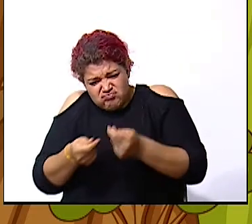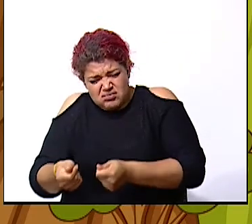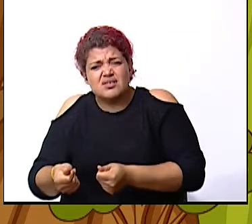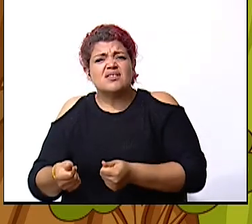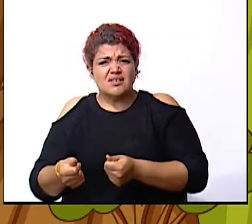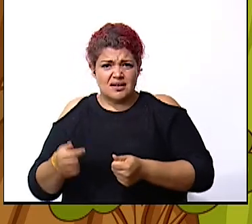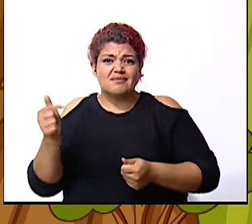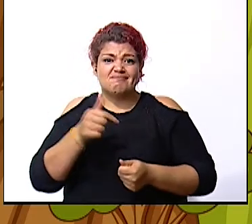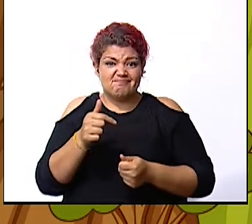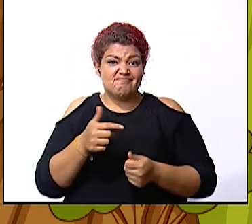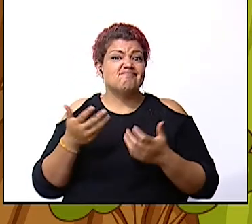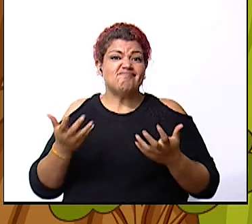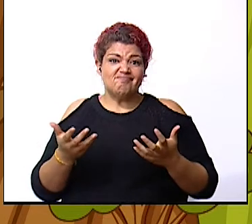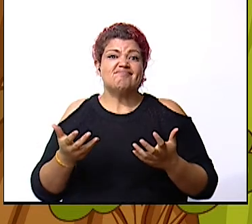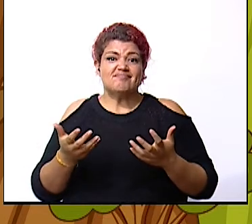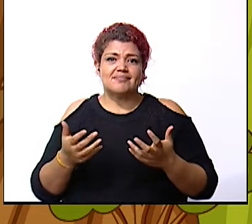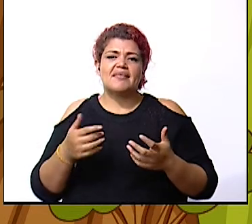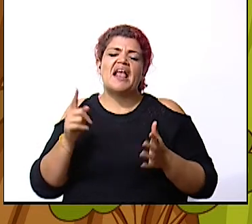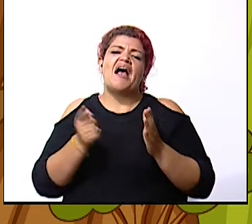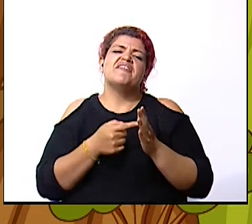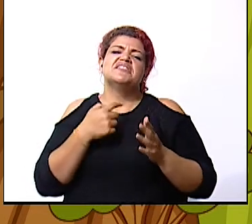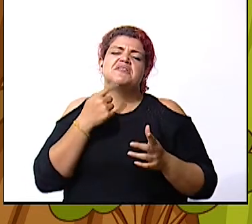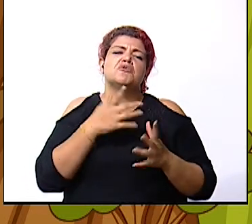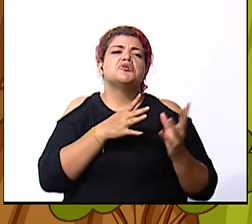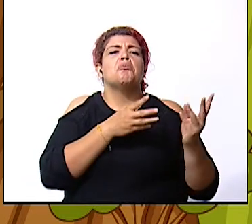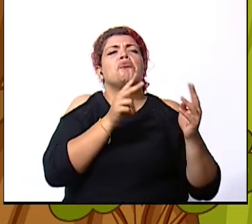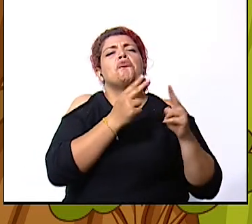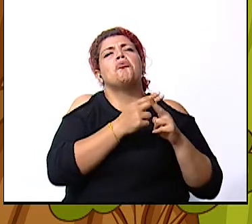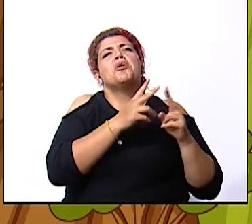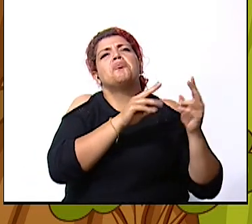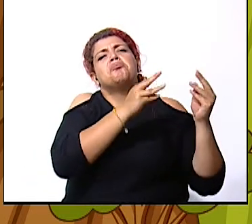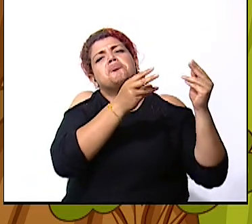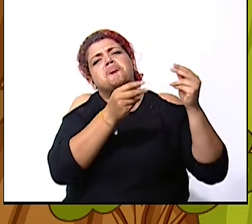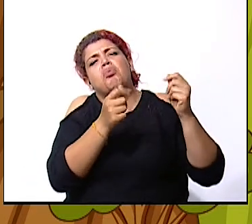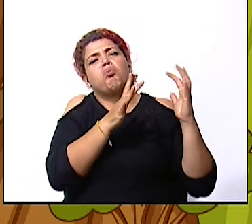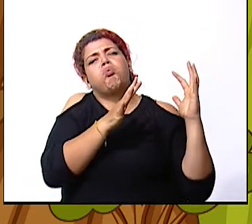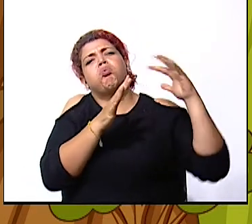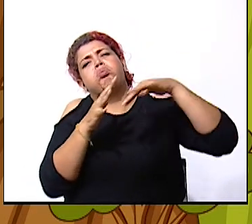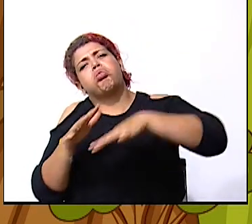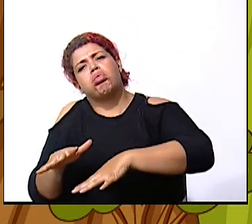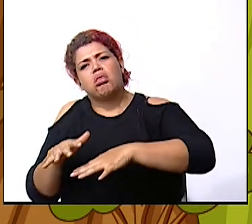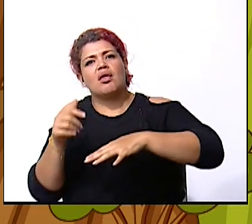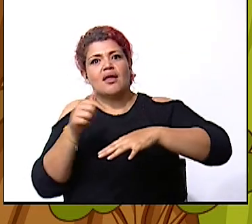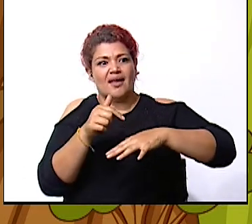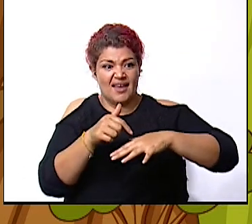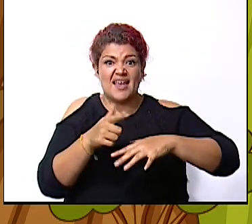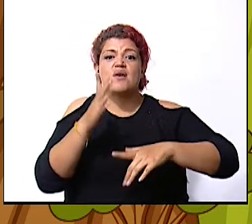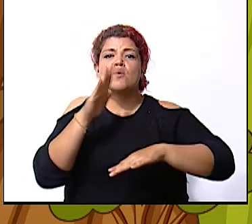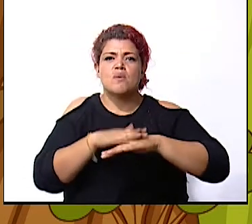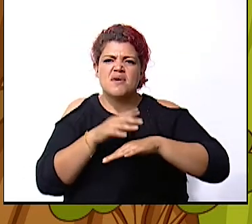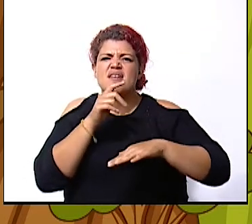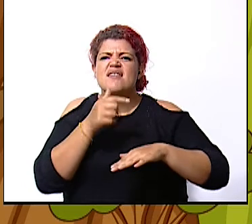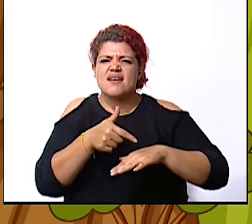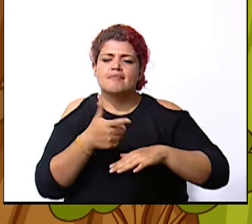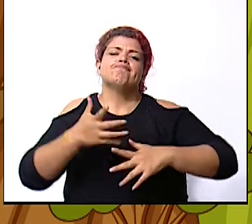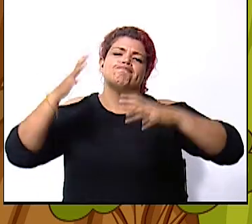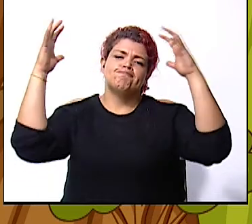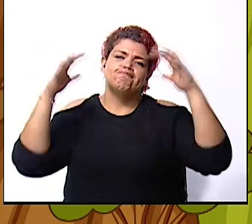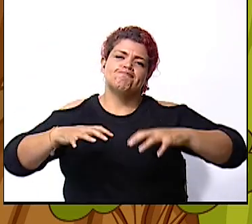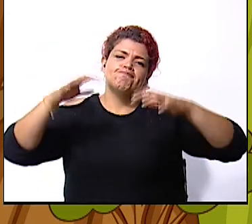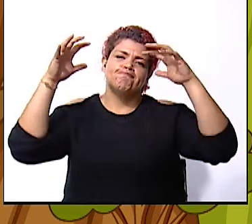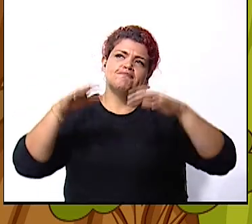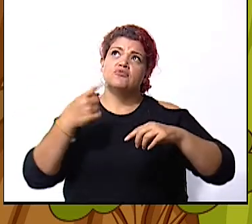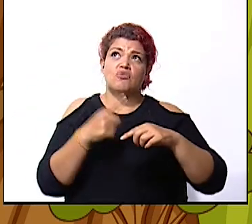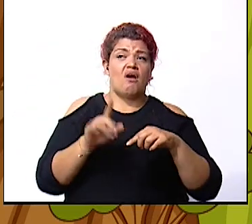bueno a veces le decimos deslizamiento o derrumbe y también es producto de este fenómeno